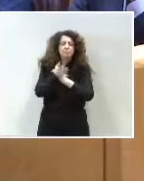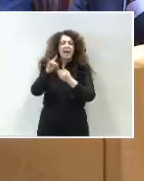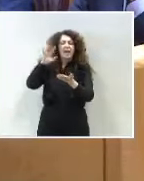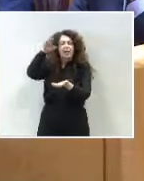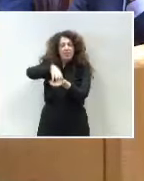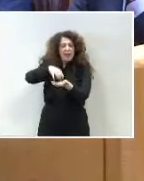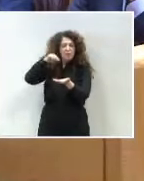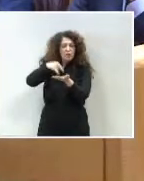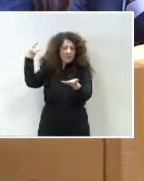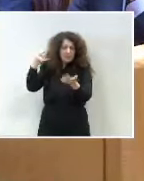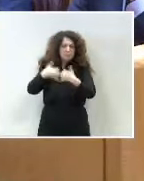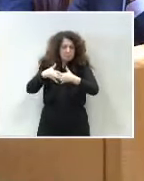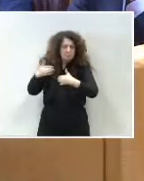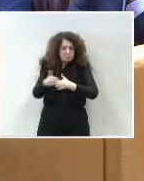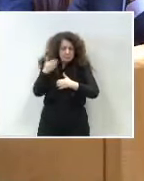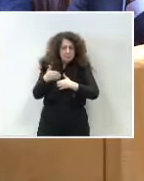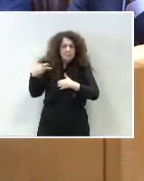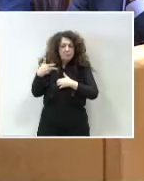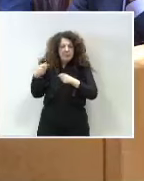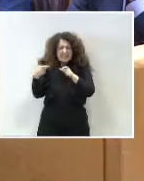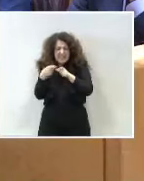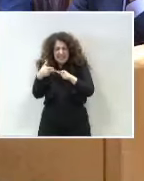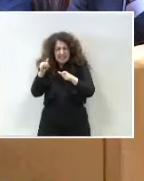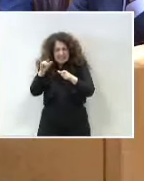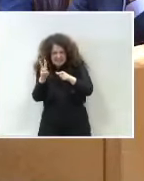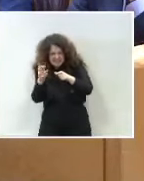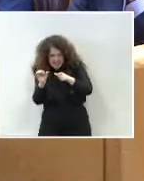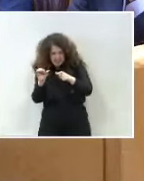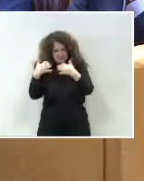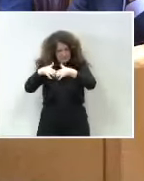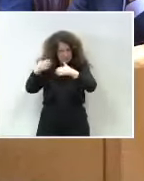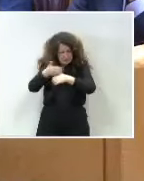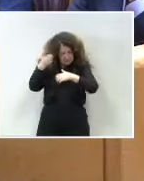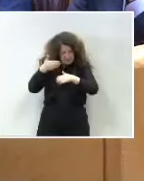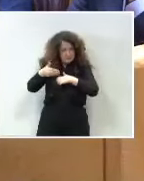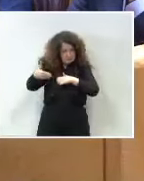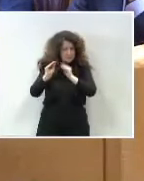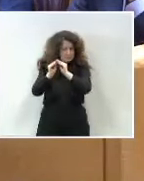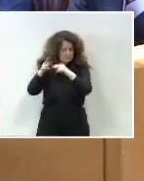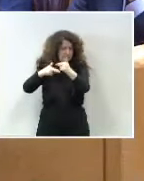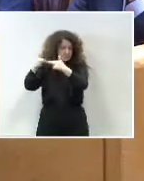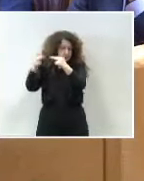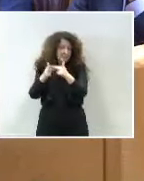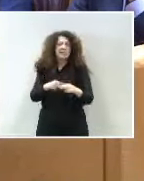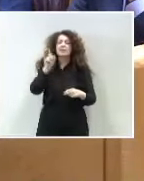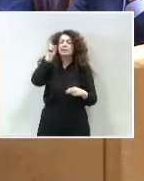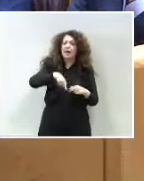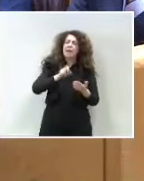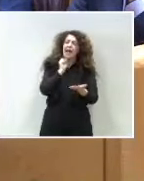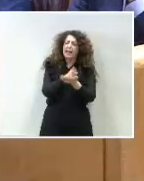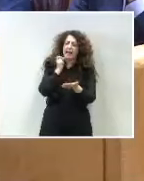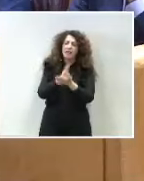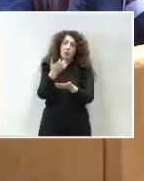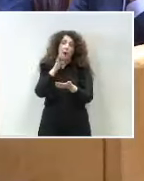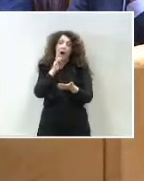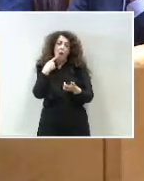producción de semiconductores y de chips. También estamos afrontando retos, yo creo que muy importantes, a los cuales usted no ha hecho mención en su intervención, como es,